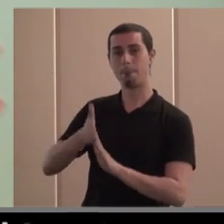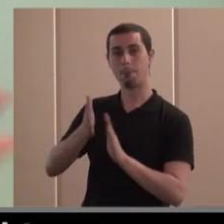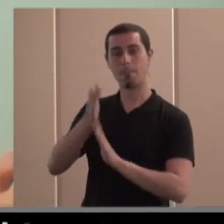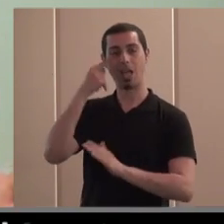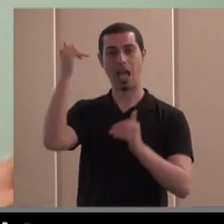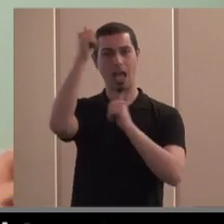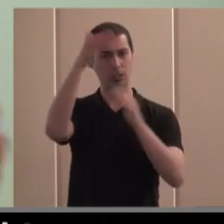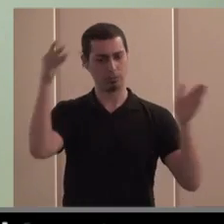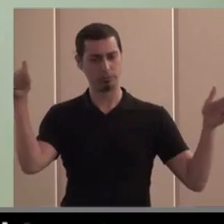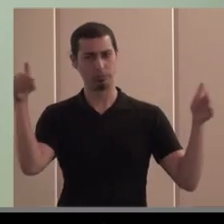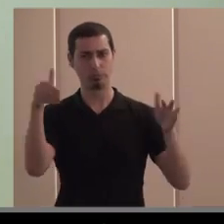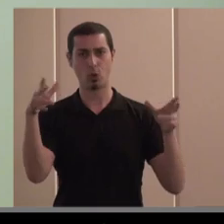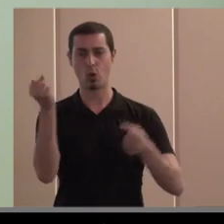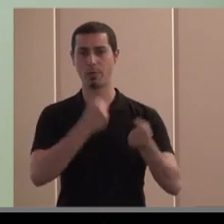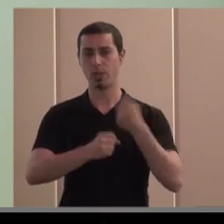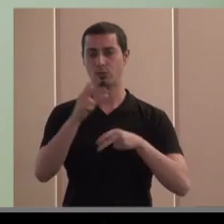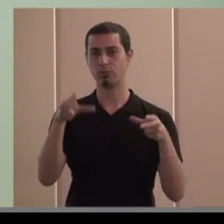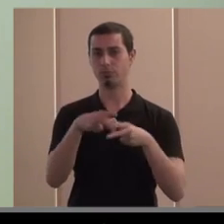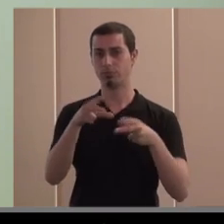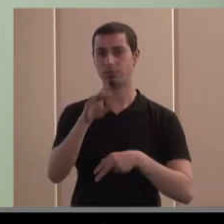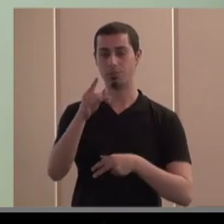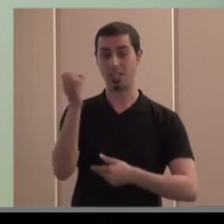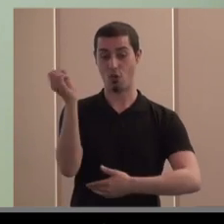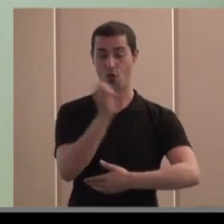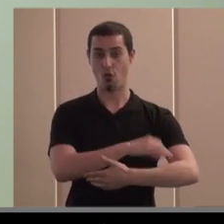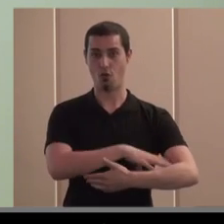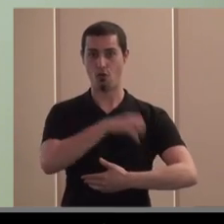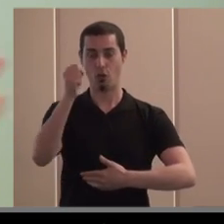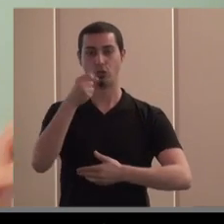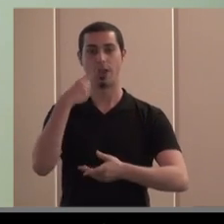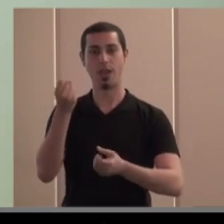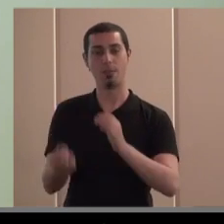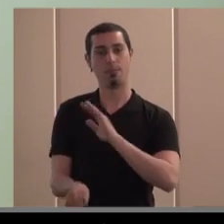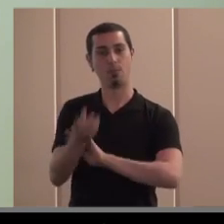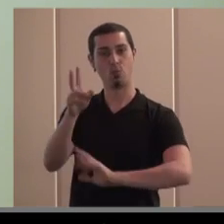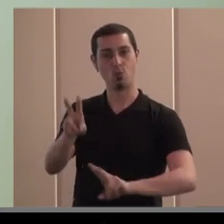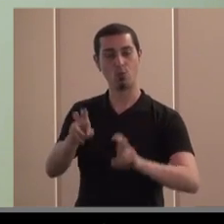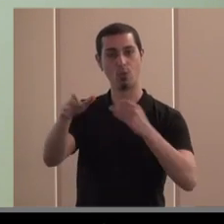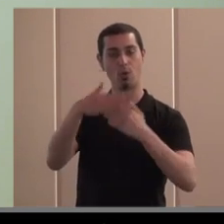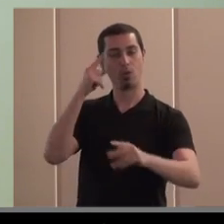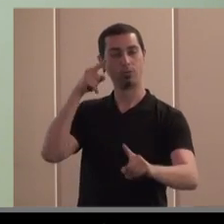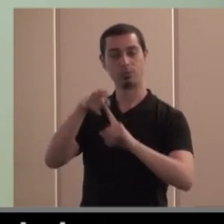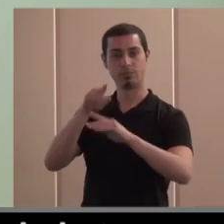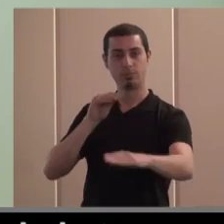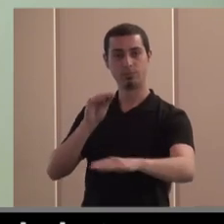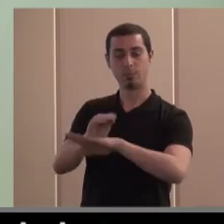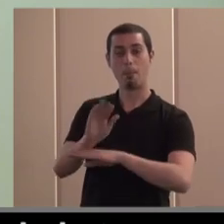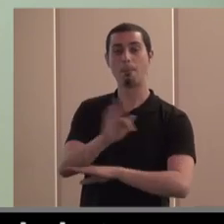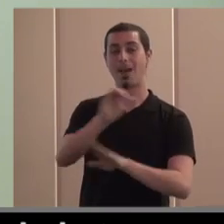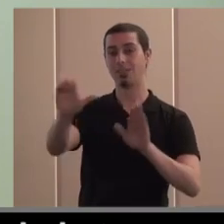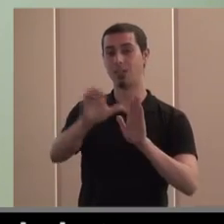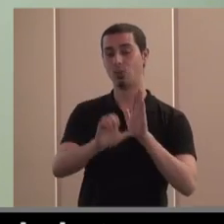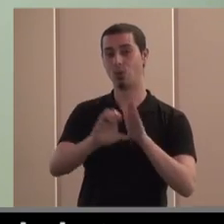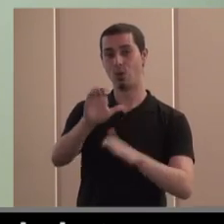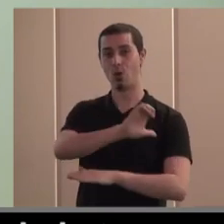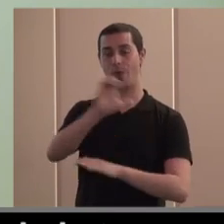atención a la economía social ya lo he dicho los fondos de emprendimiento social para financiación el nuevo estatuto europeo de la